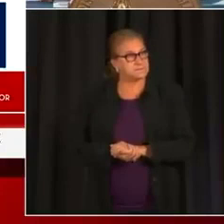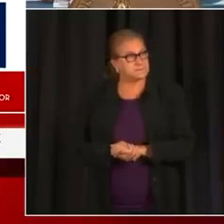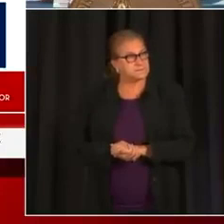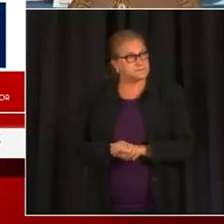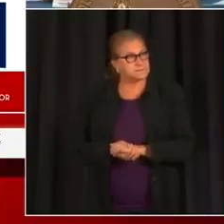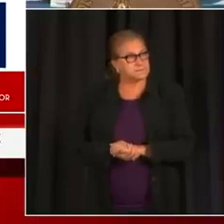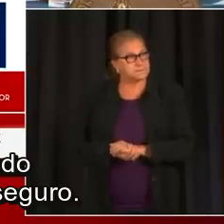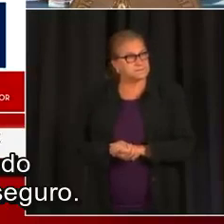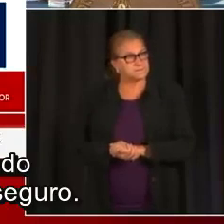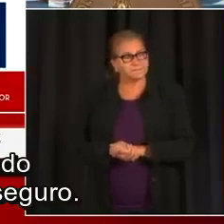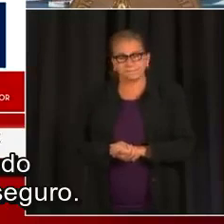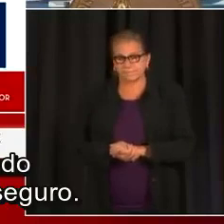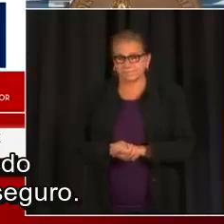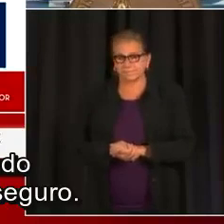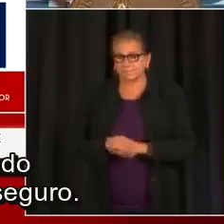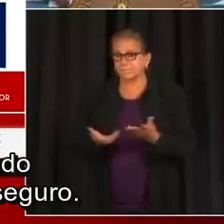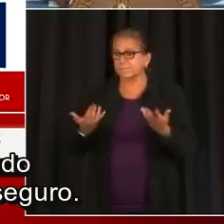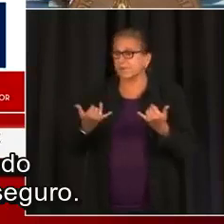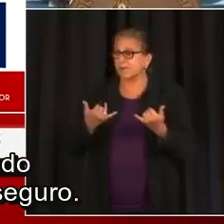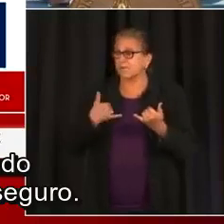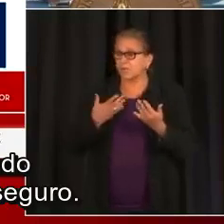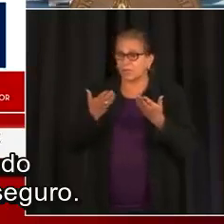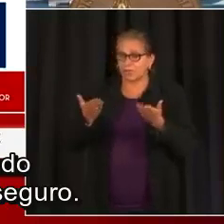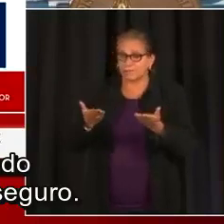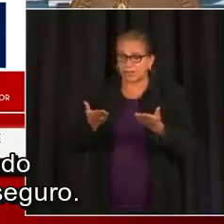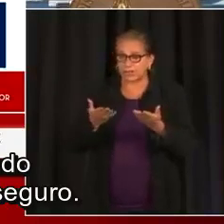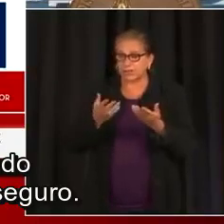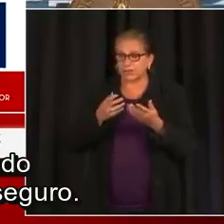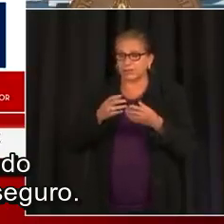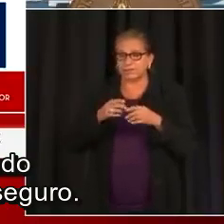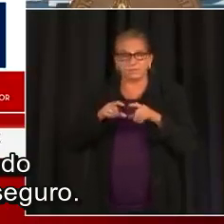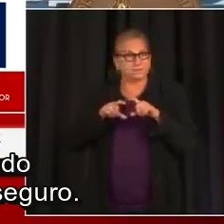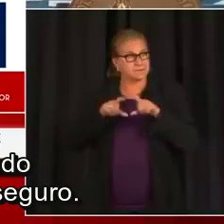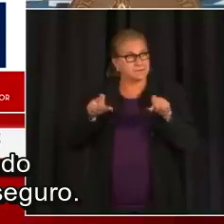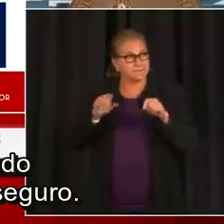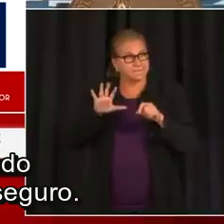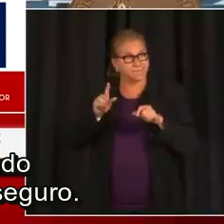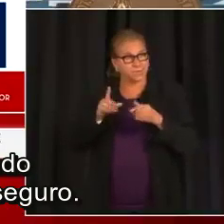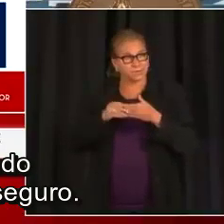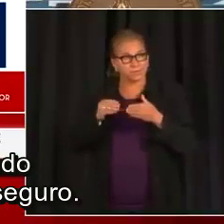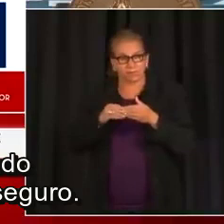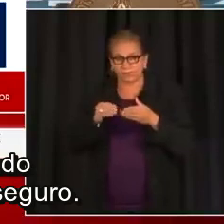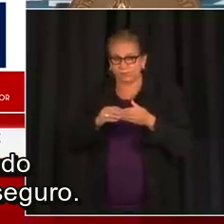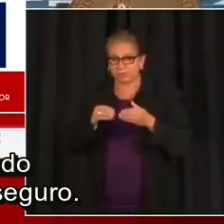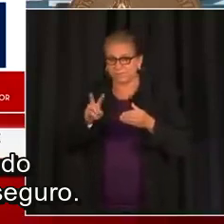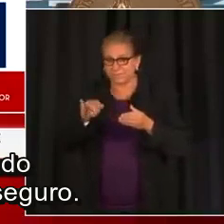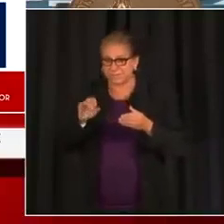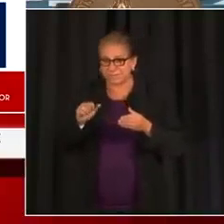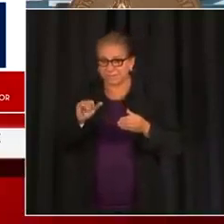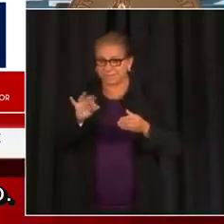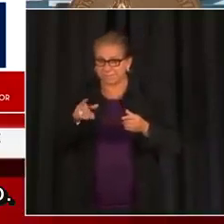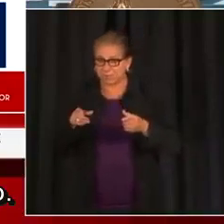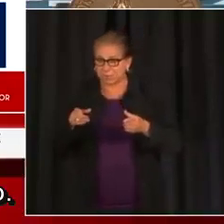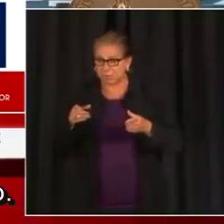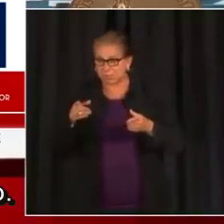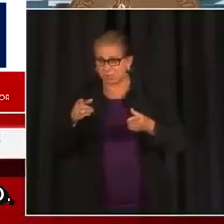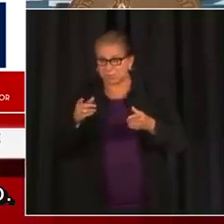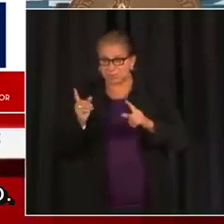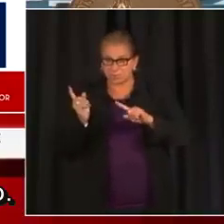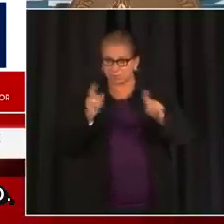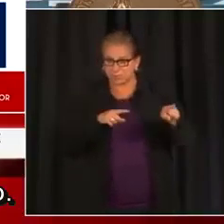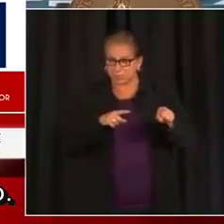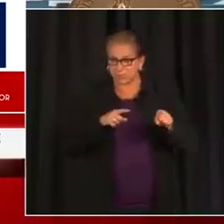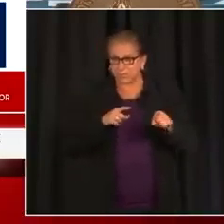nosotros seguiremos haciendo lo que sea necesario para que el DC esté seguro. También quiero